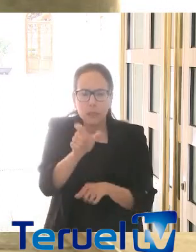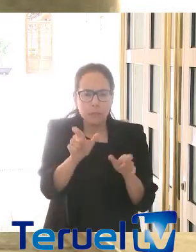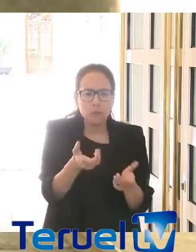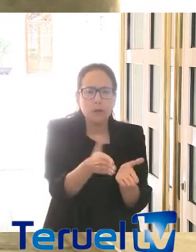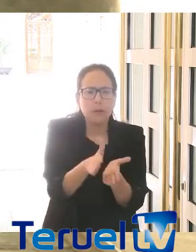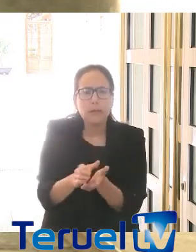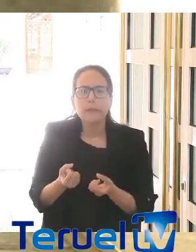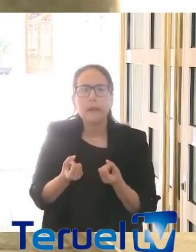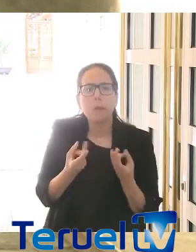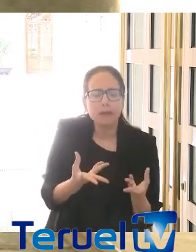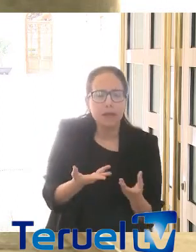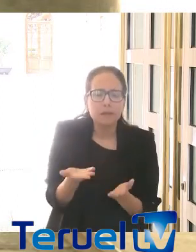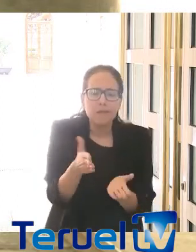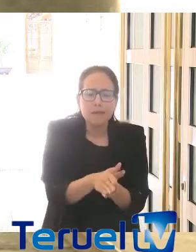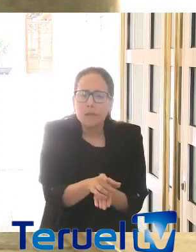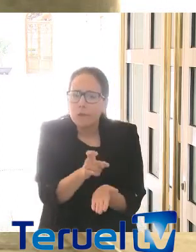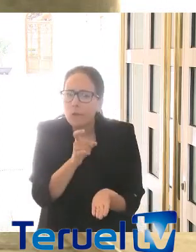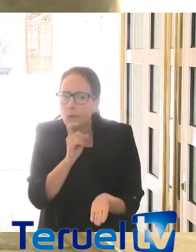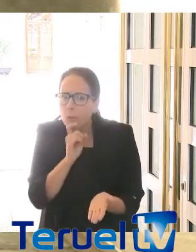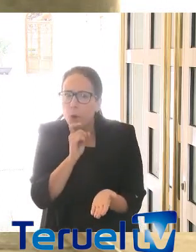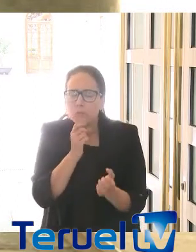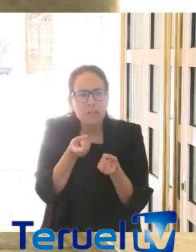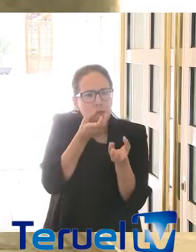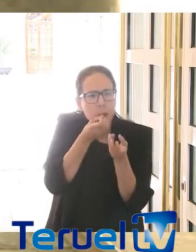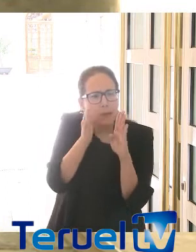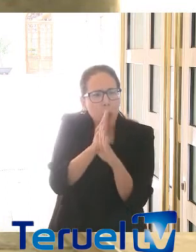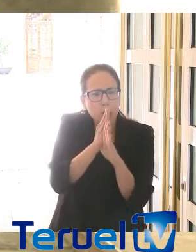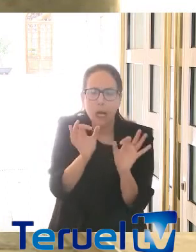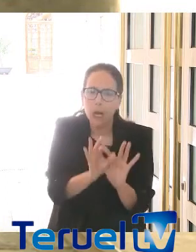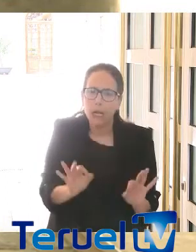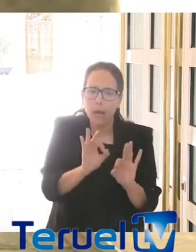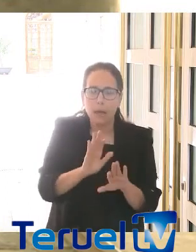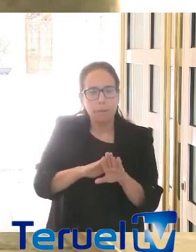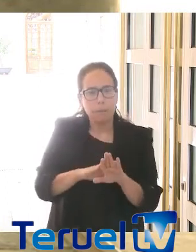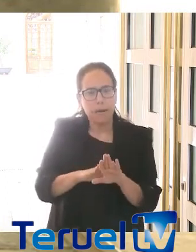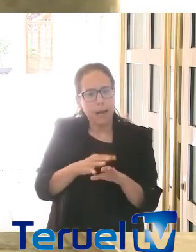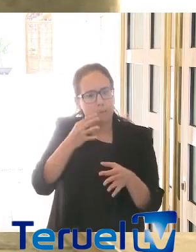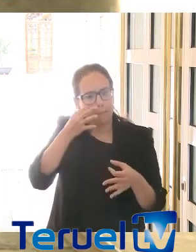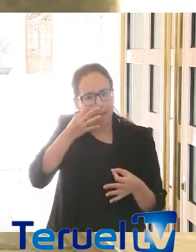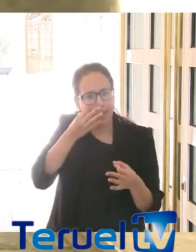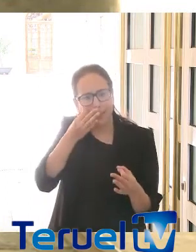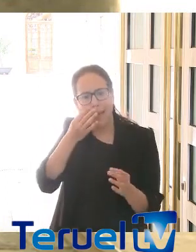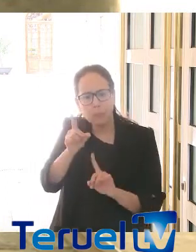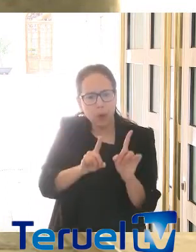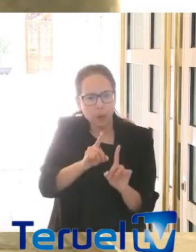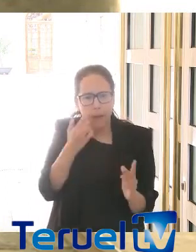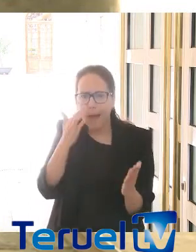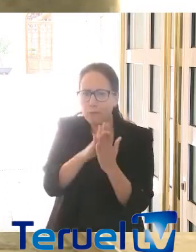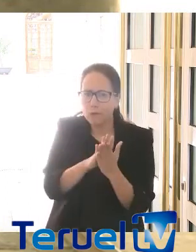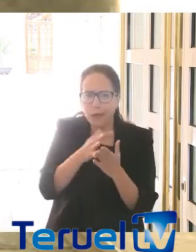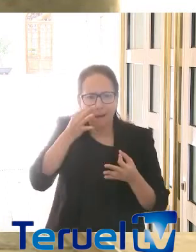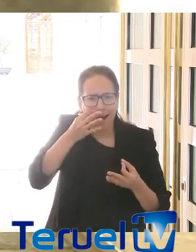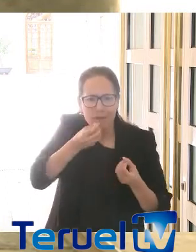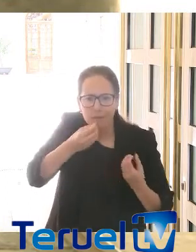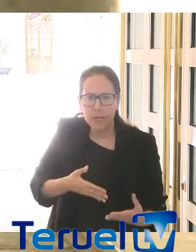cómo han fallecido, que no se oculten ningún tipo de información para poder hacer frente realmente al problema que tenemos y poder